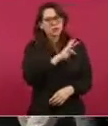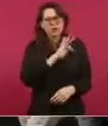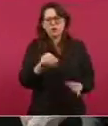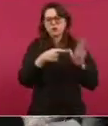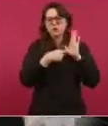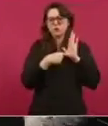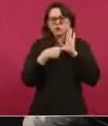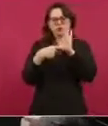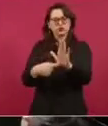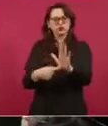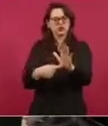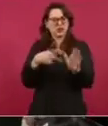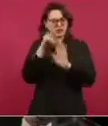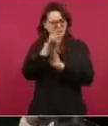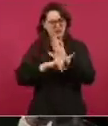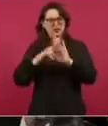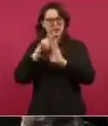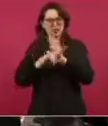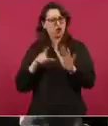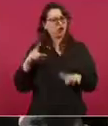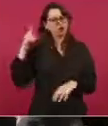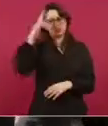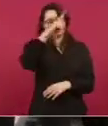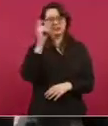la doble moral,